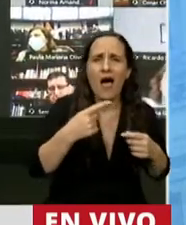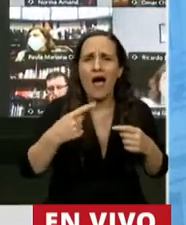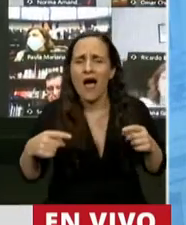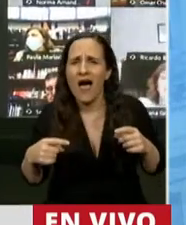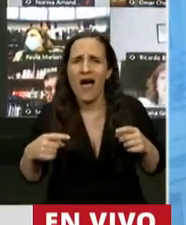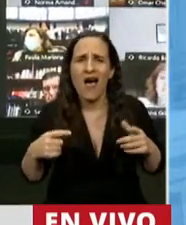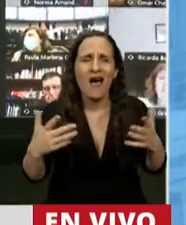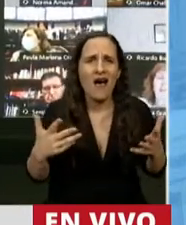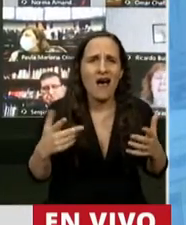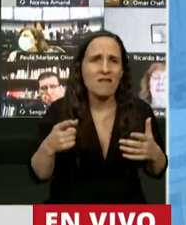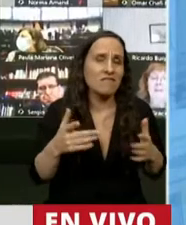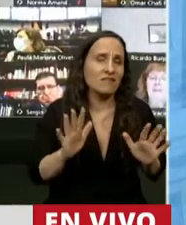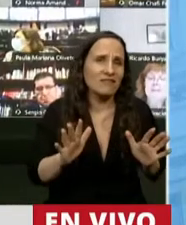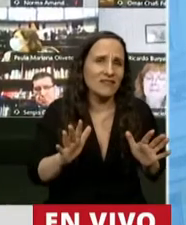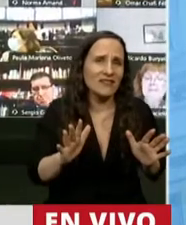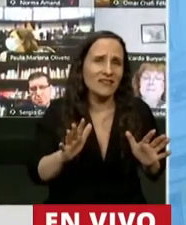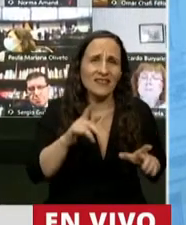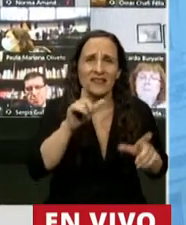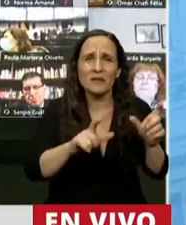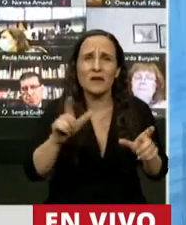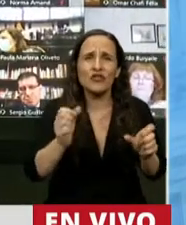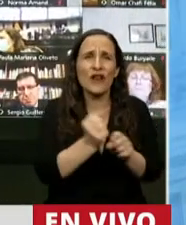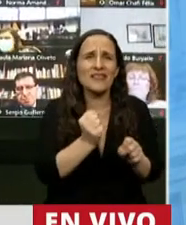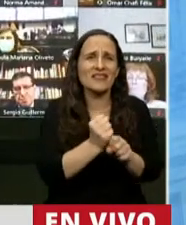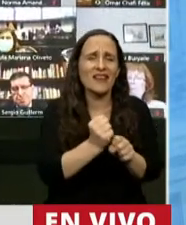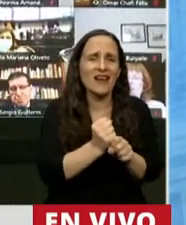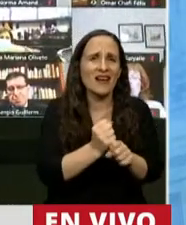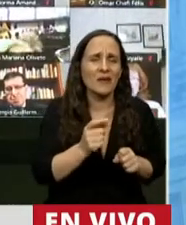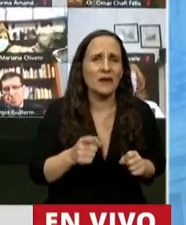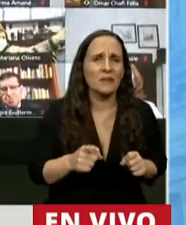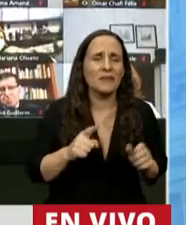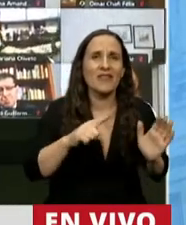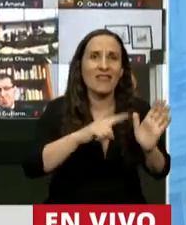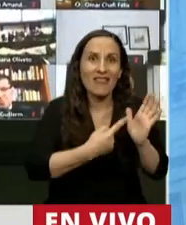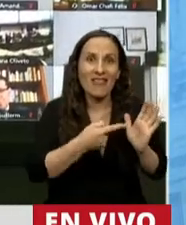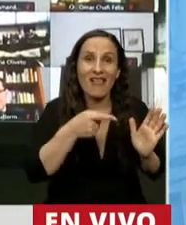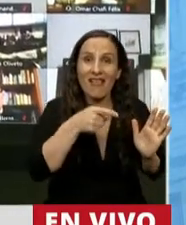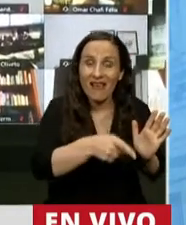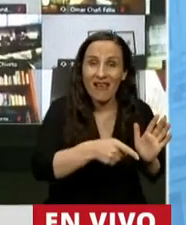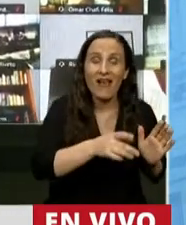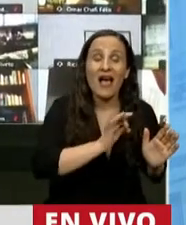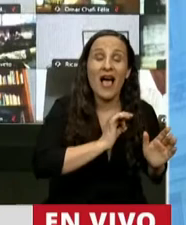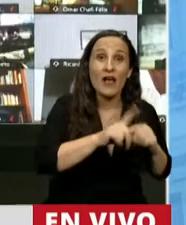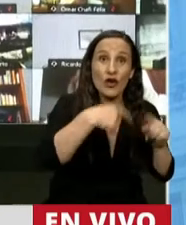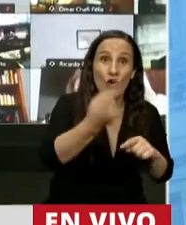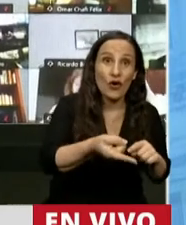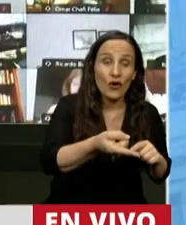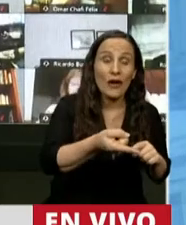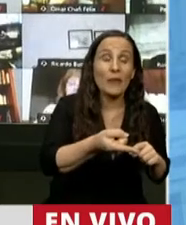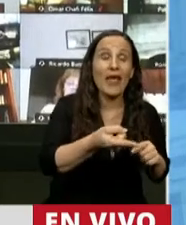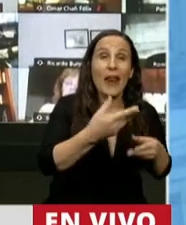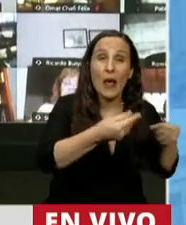todos aquellos que trabajan por sus provincias. La Ciudad Autónoma de Buenos Aires, para el presupuesto del año 2021, tiene